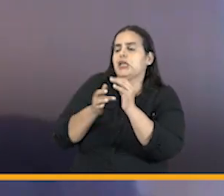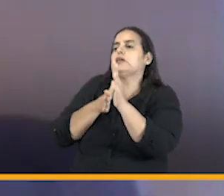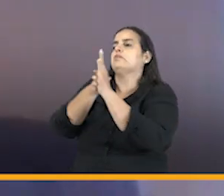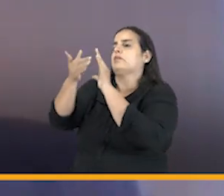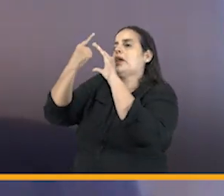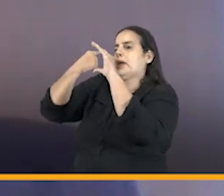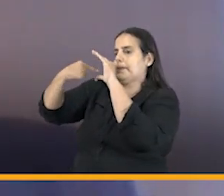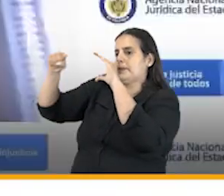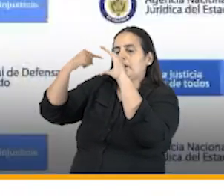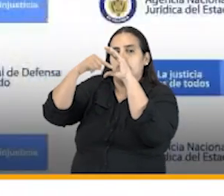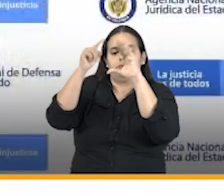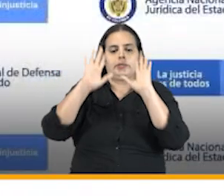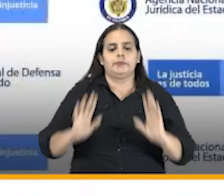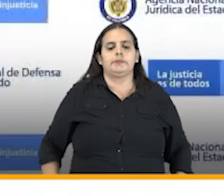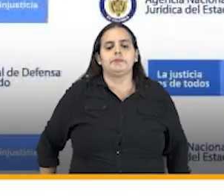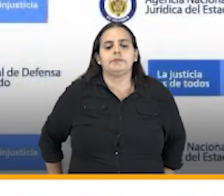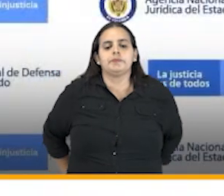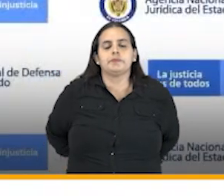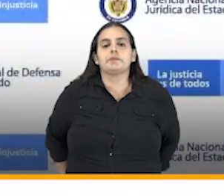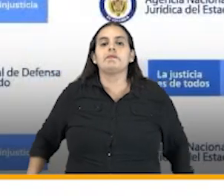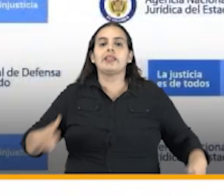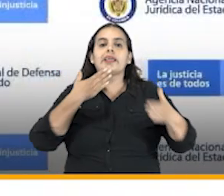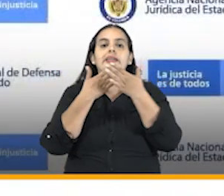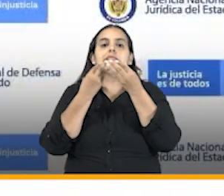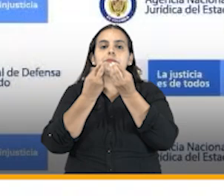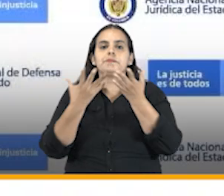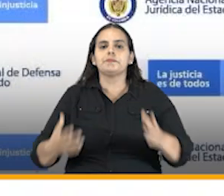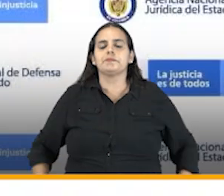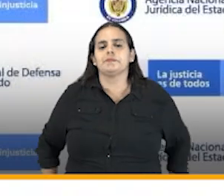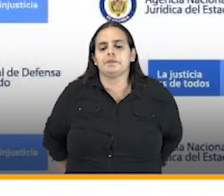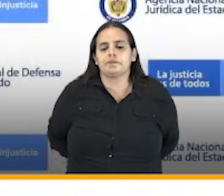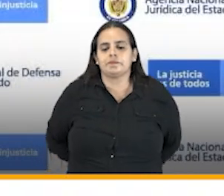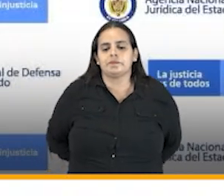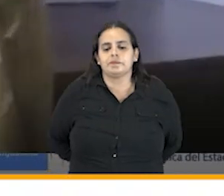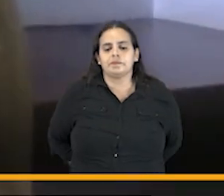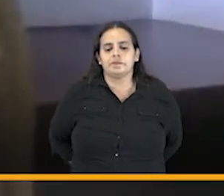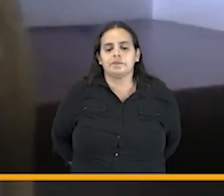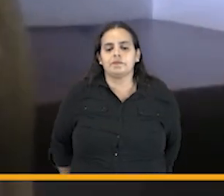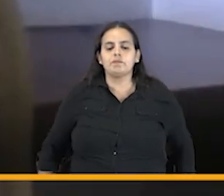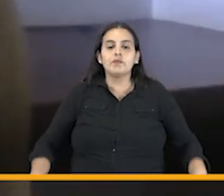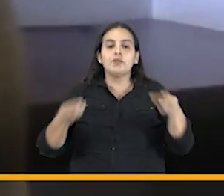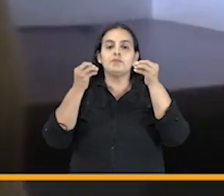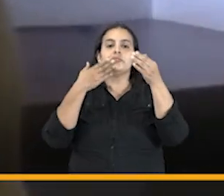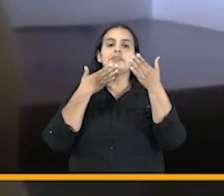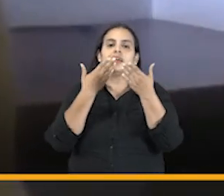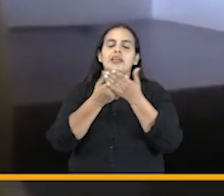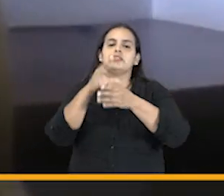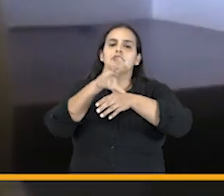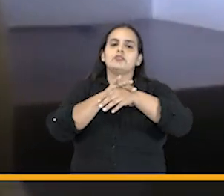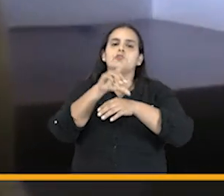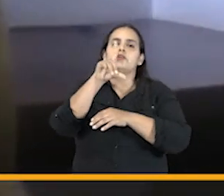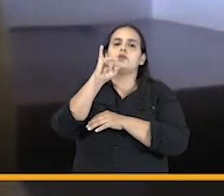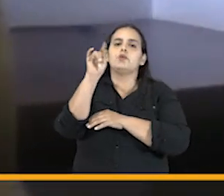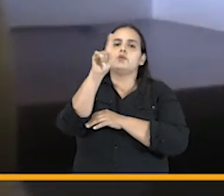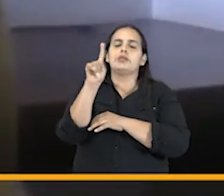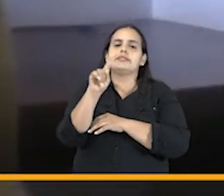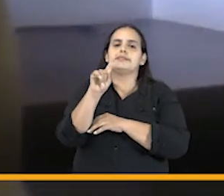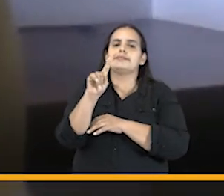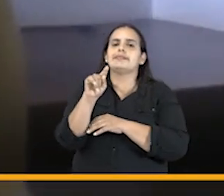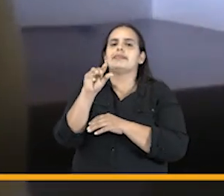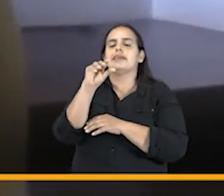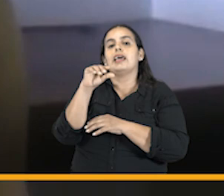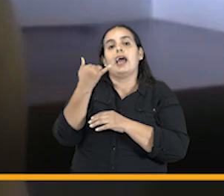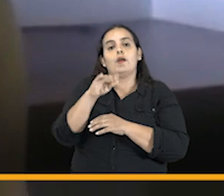enviaremos de manera específica muchas gracias muchas gracias doctor Luis Jaime Erika Bernal